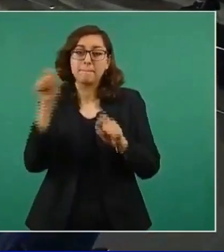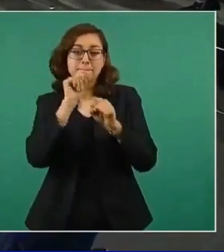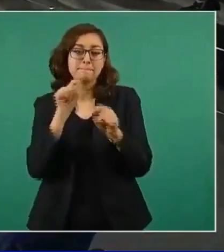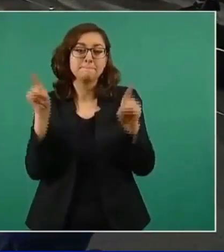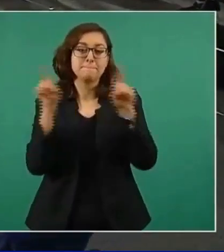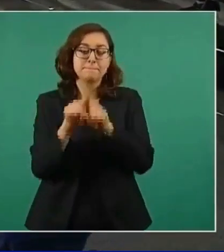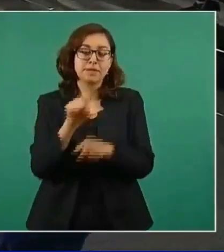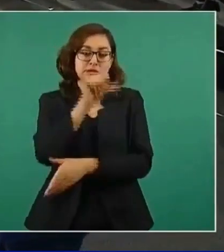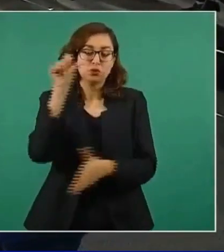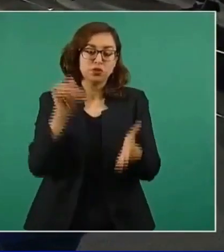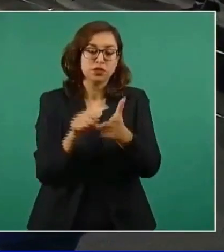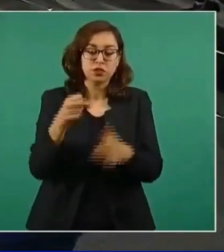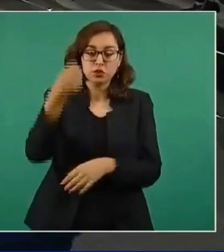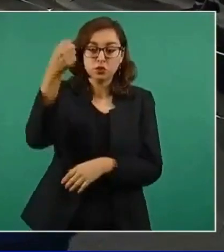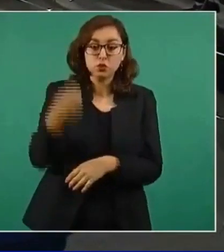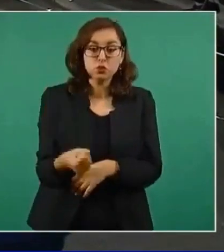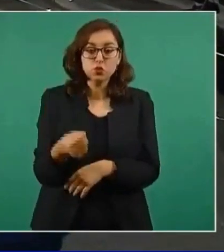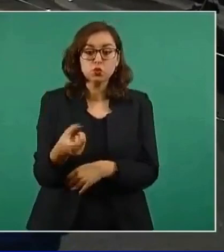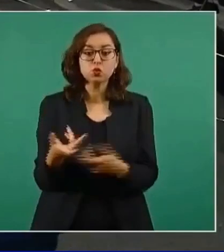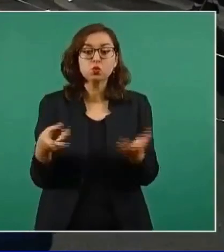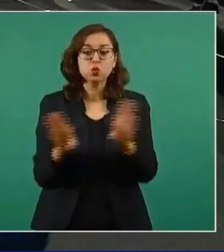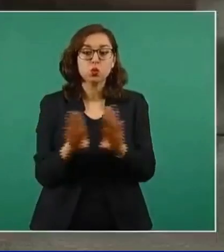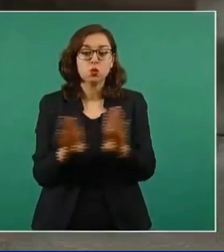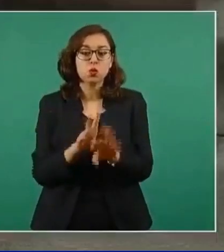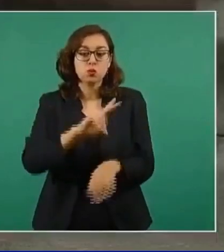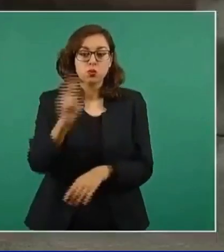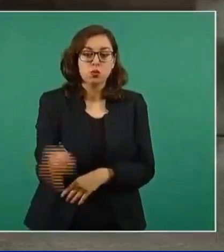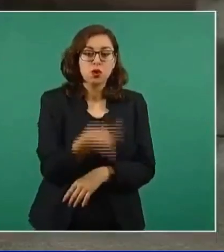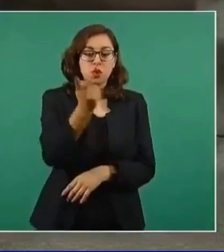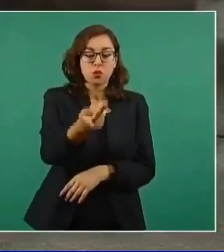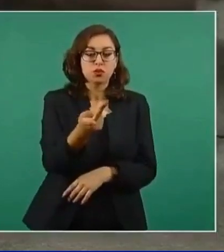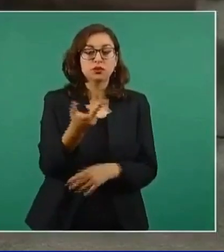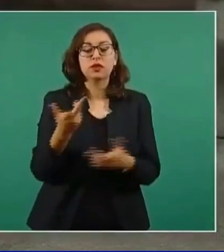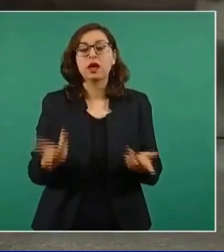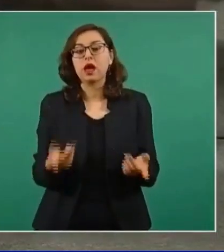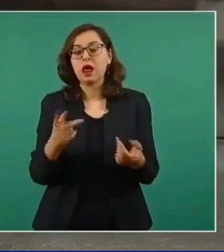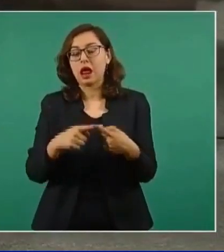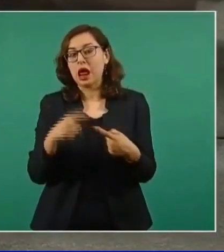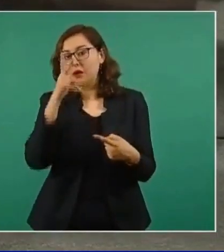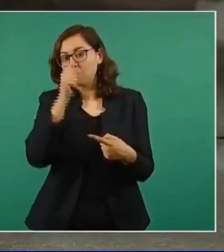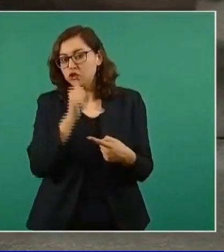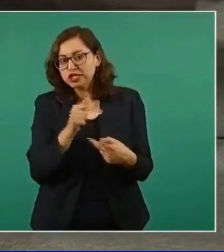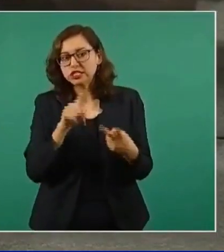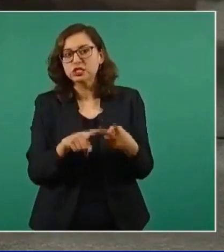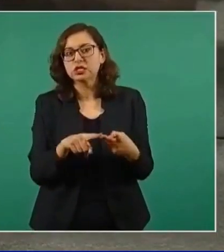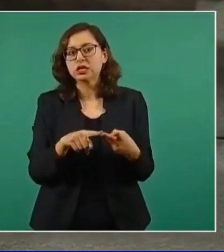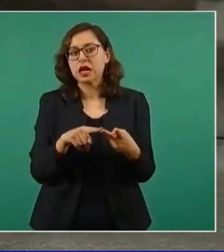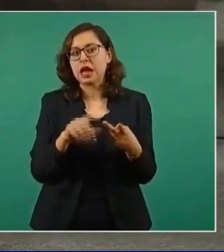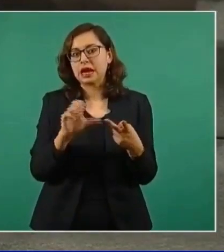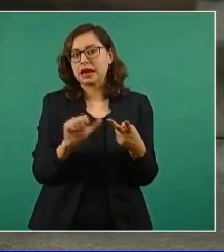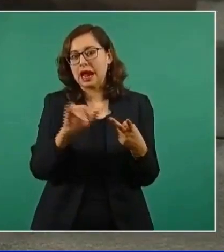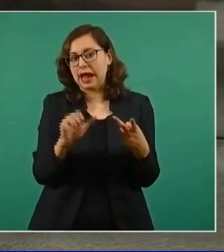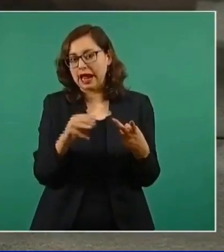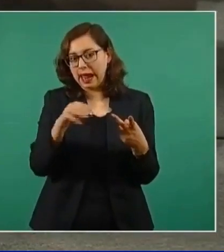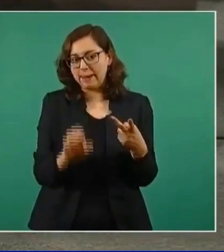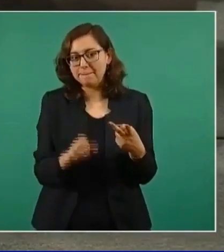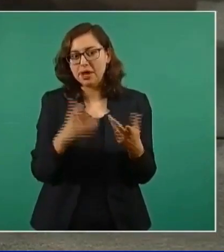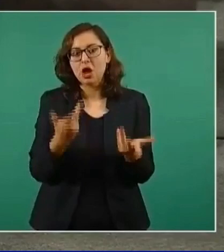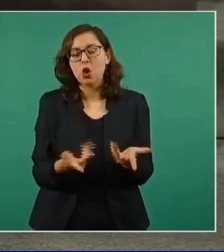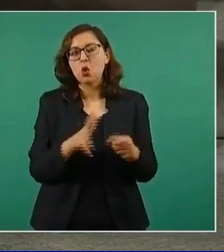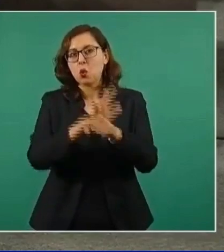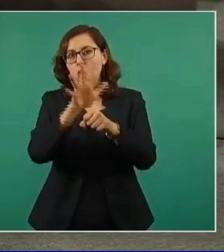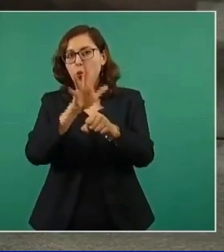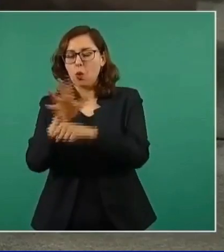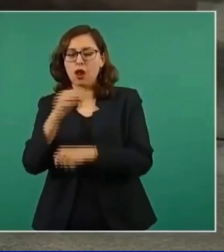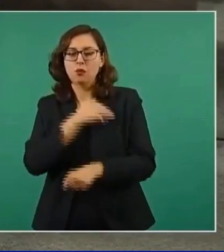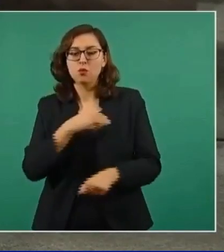centro y al sur, entonces precisar nada más preguntarle si va a ir a Hermosillo o iba a ir a Cajeme, a qué otros municipios